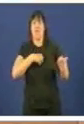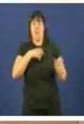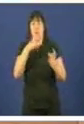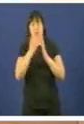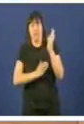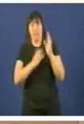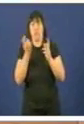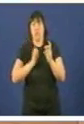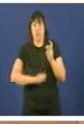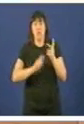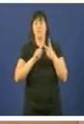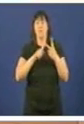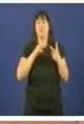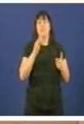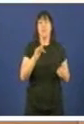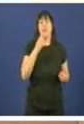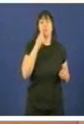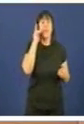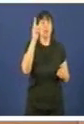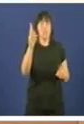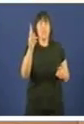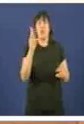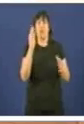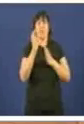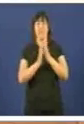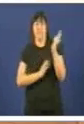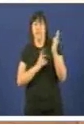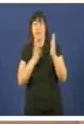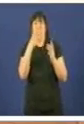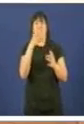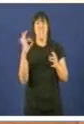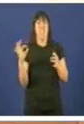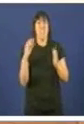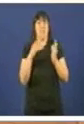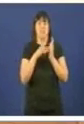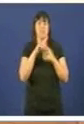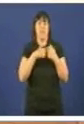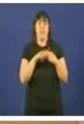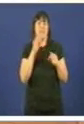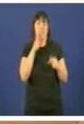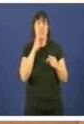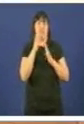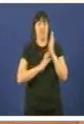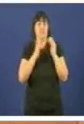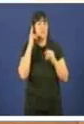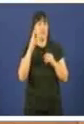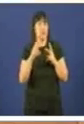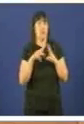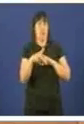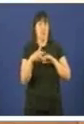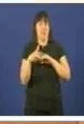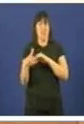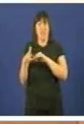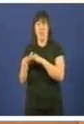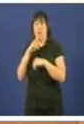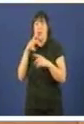galegos, do recorte das pensións a 500.000 familias galegas, do recorte a todos, porque se